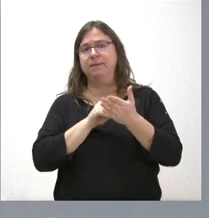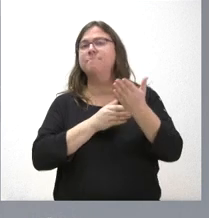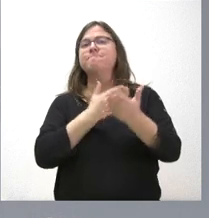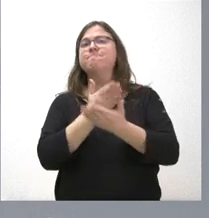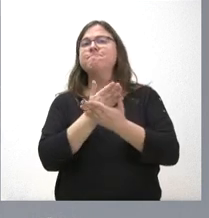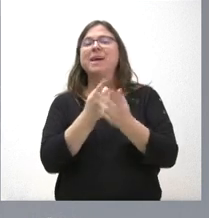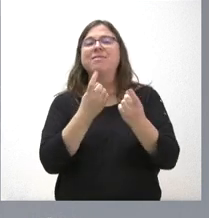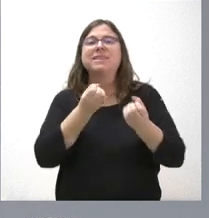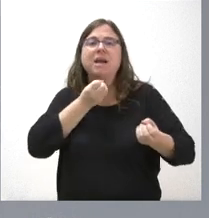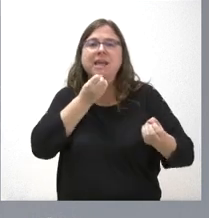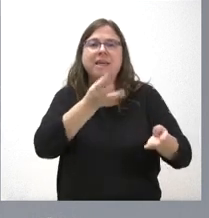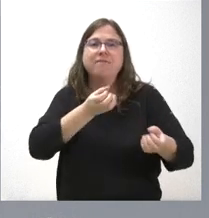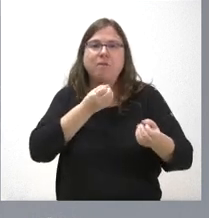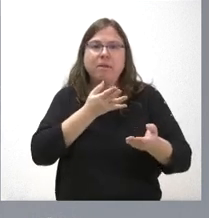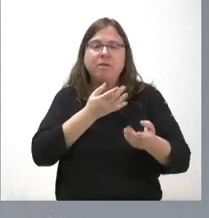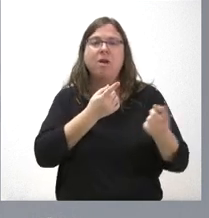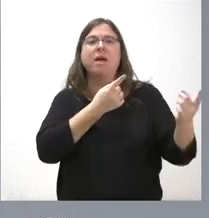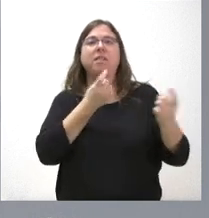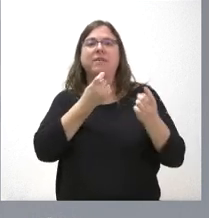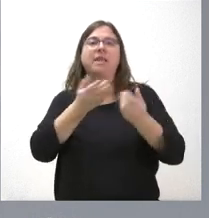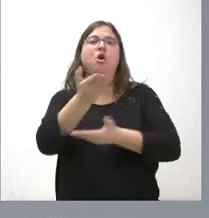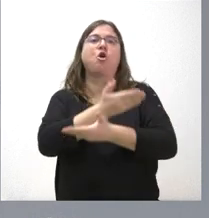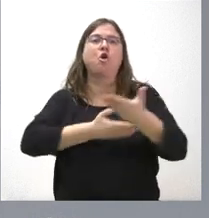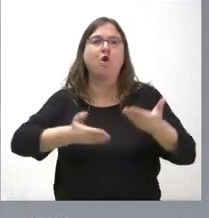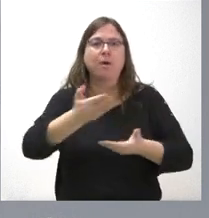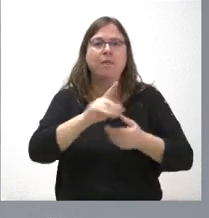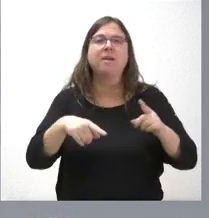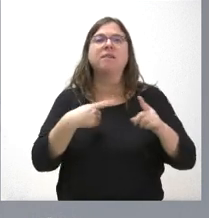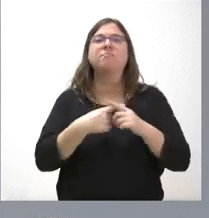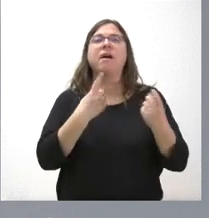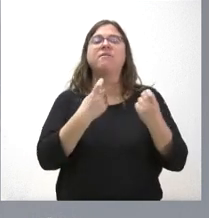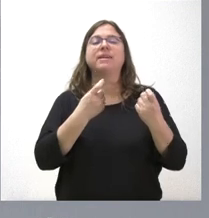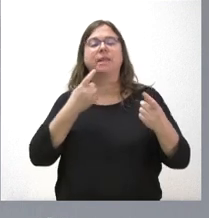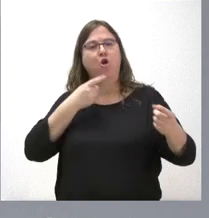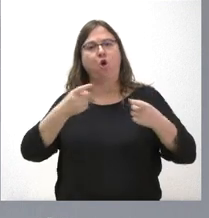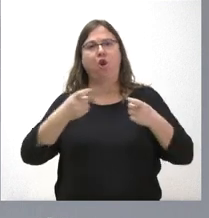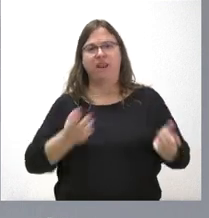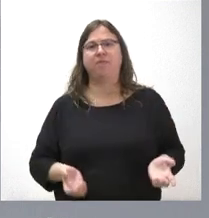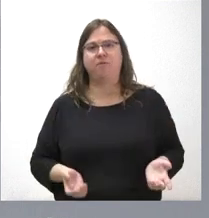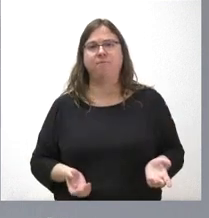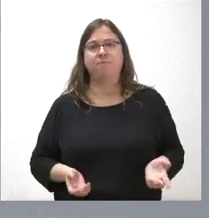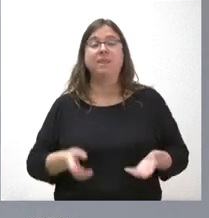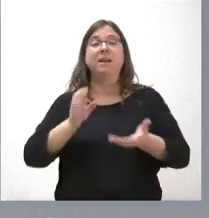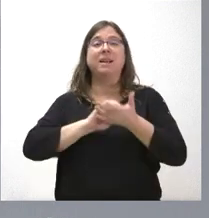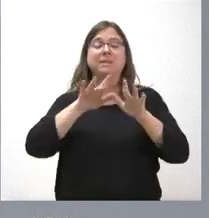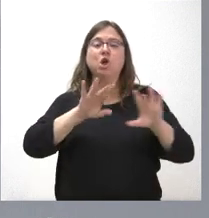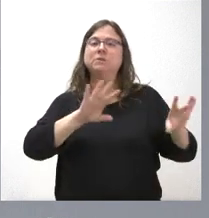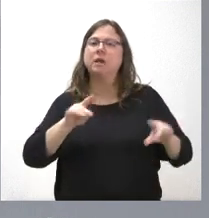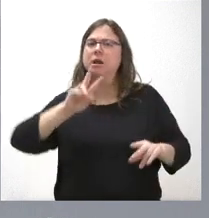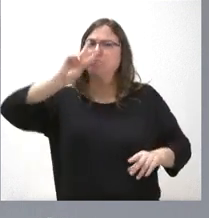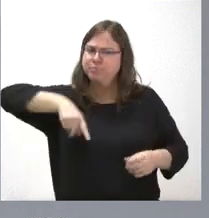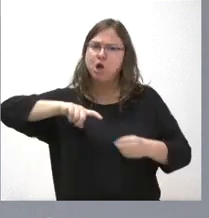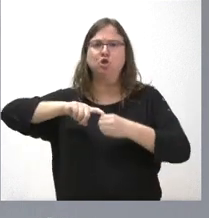información, demandamos colaboración y demandamos coordinación. Castilla y León es una tierra solidaria,